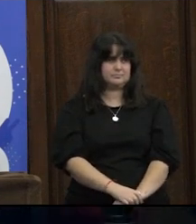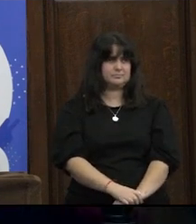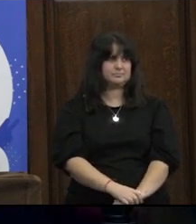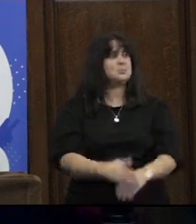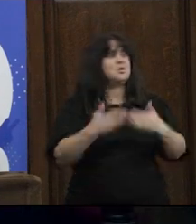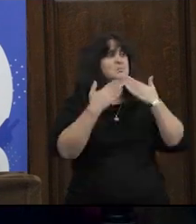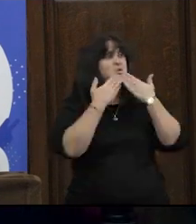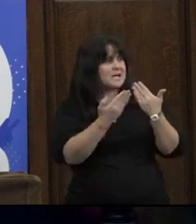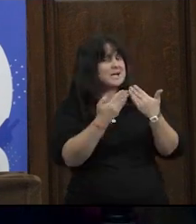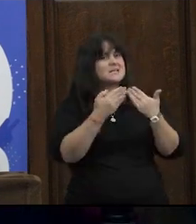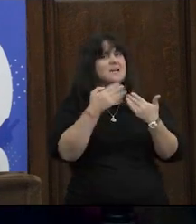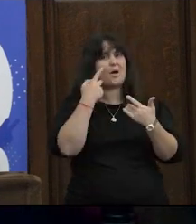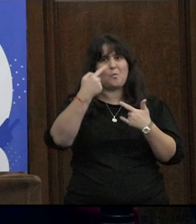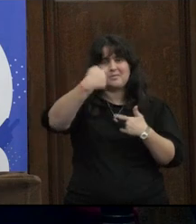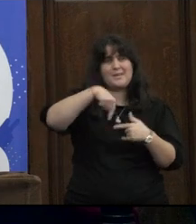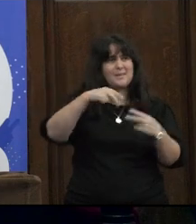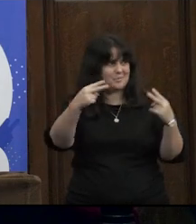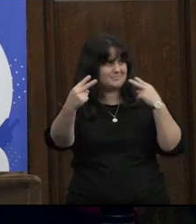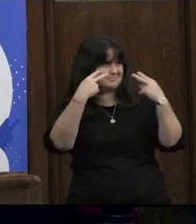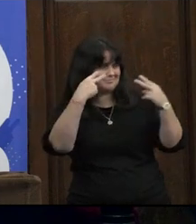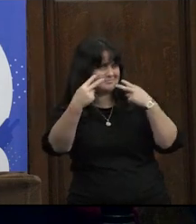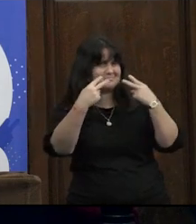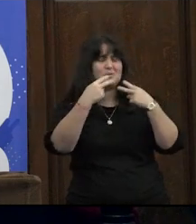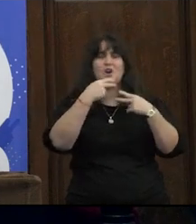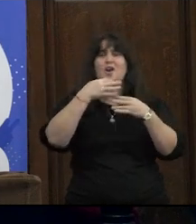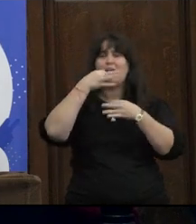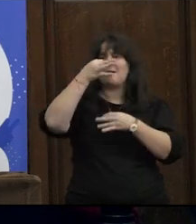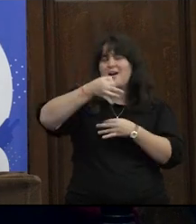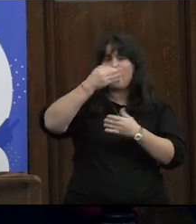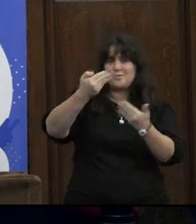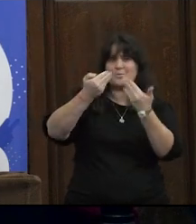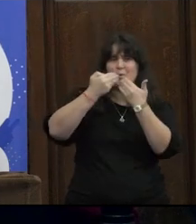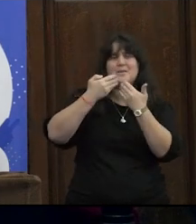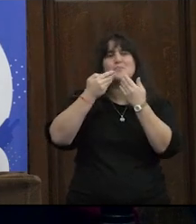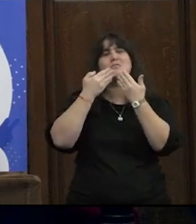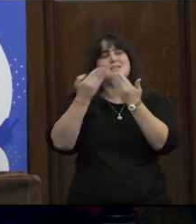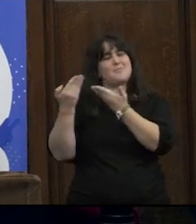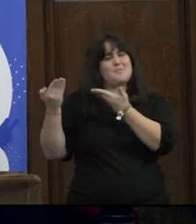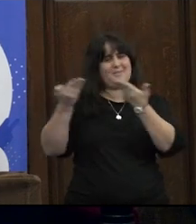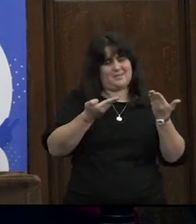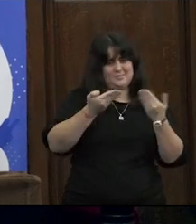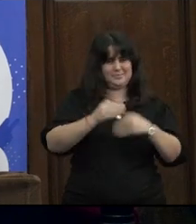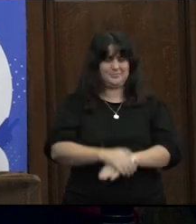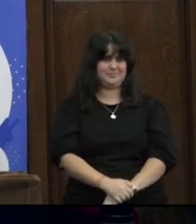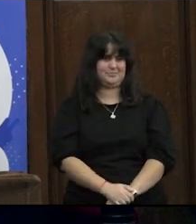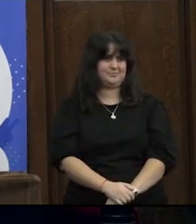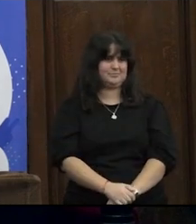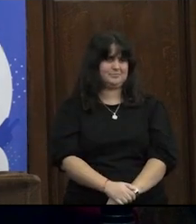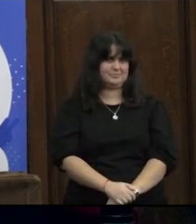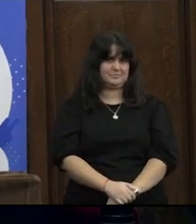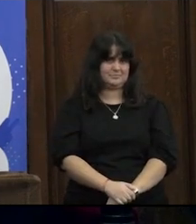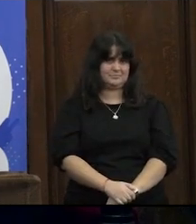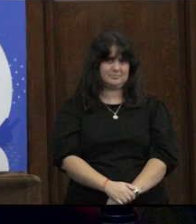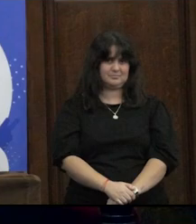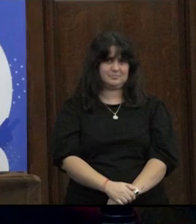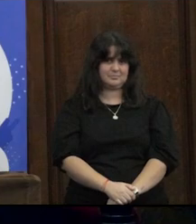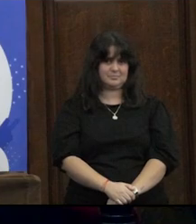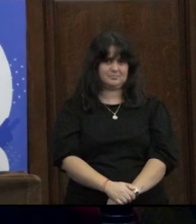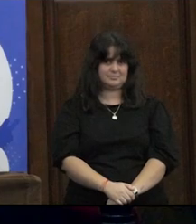muchas gracias por la escucha atenta los comentarios y la invitación nuevamente gracias